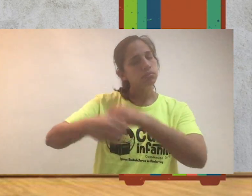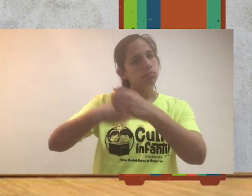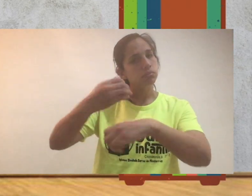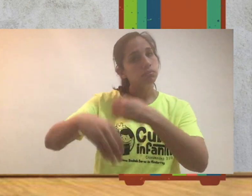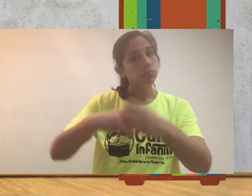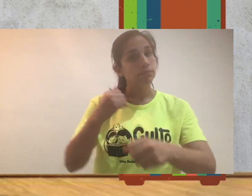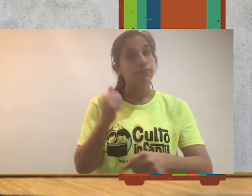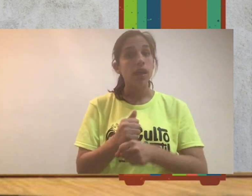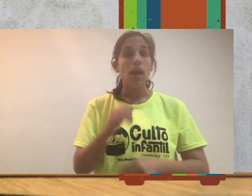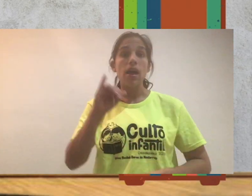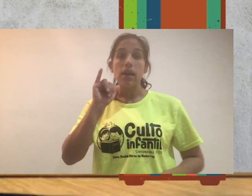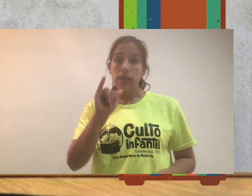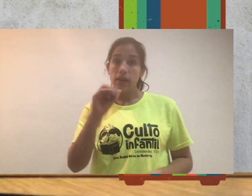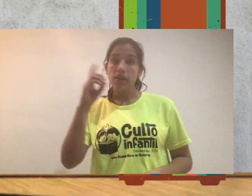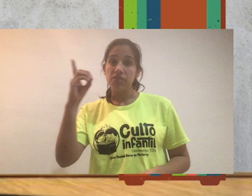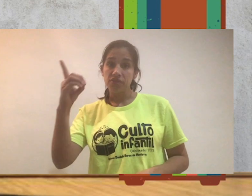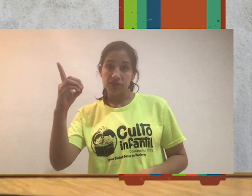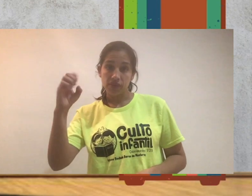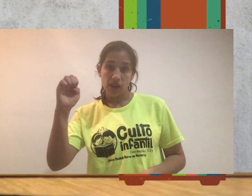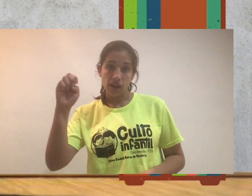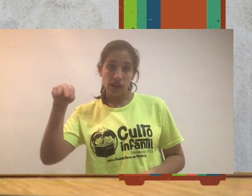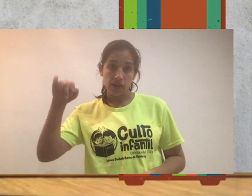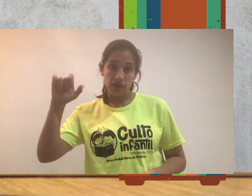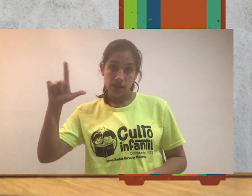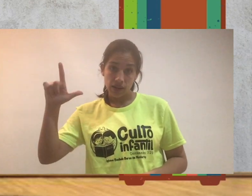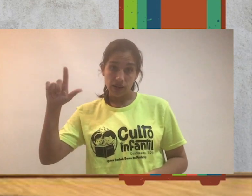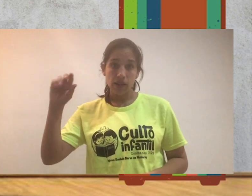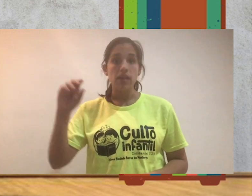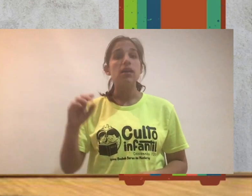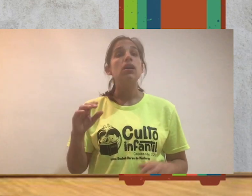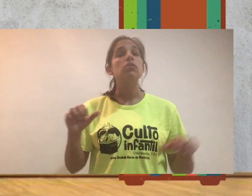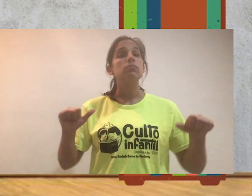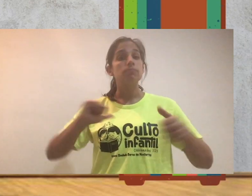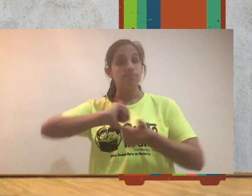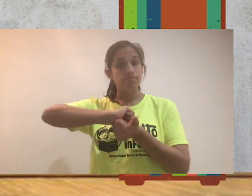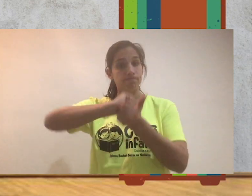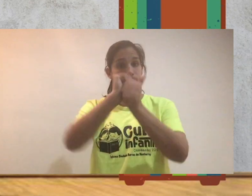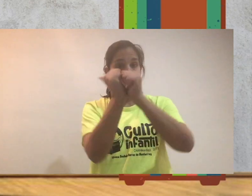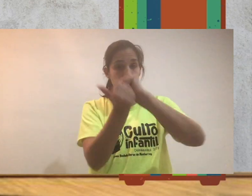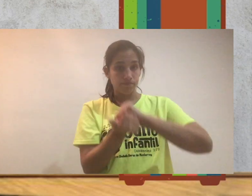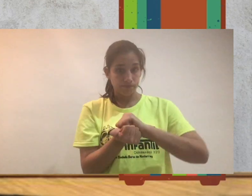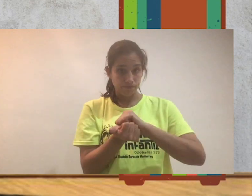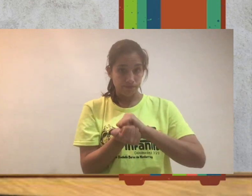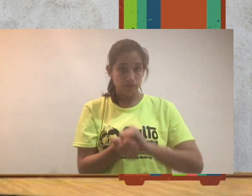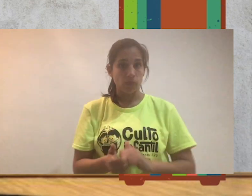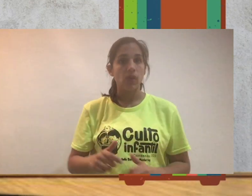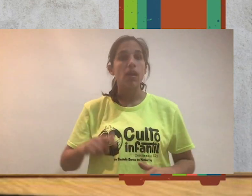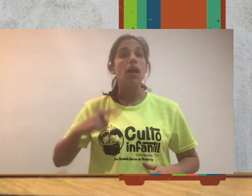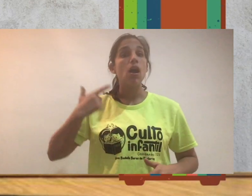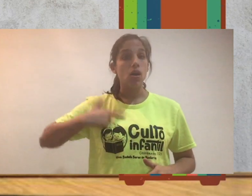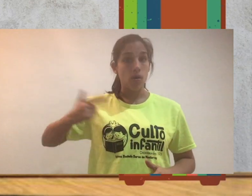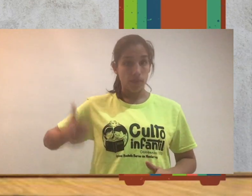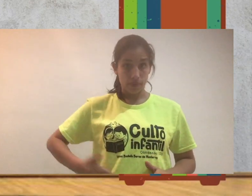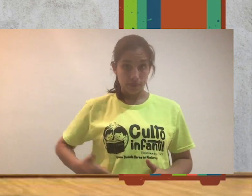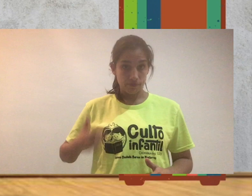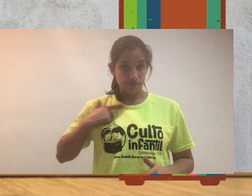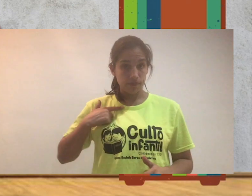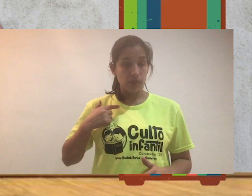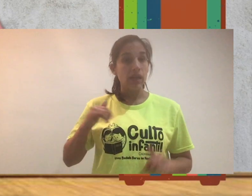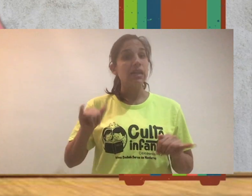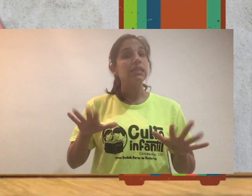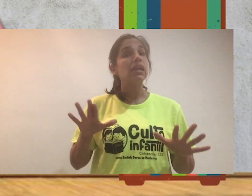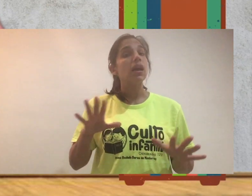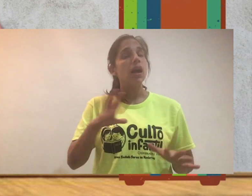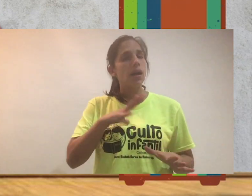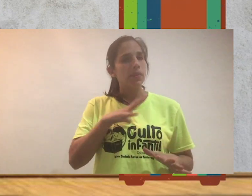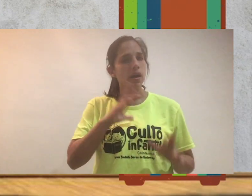y Daniel se convirtió en gobernador. En ese entonces ya reinaba el rey